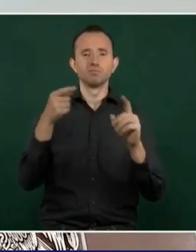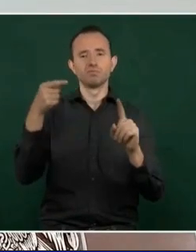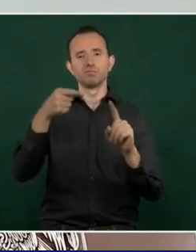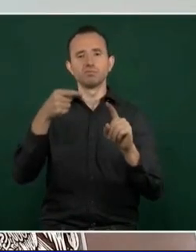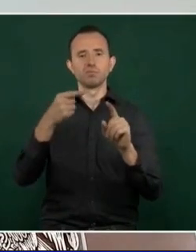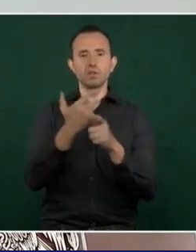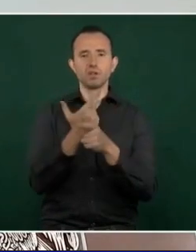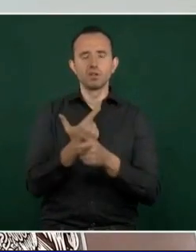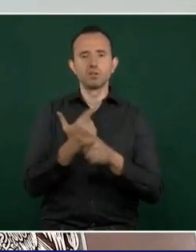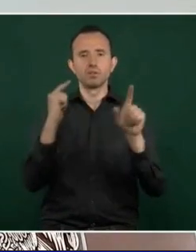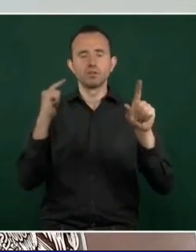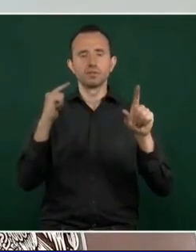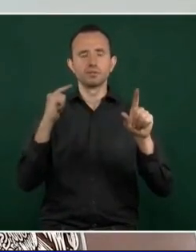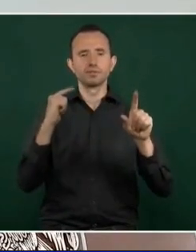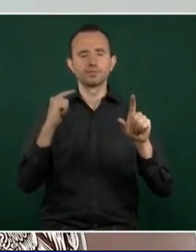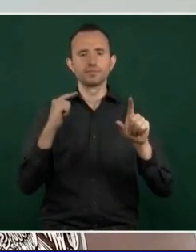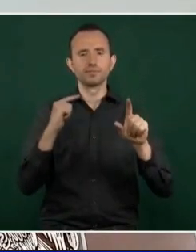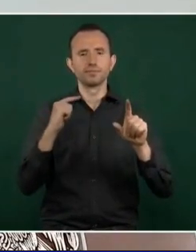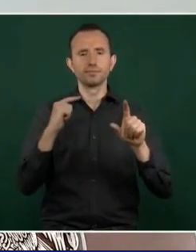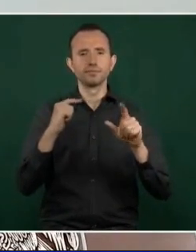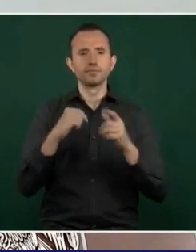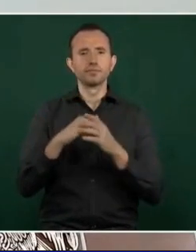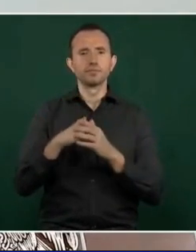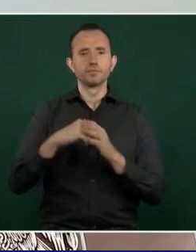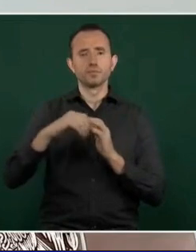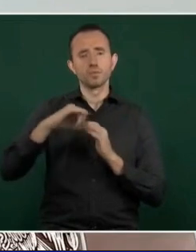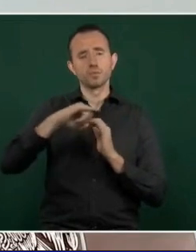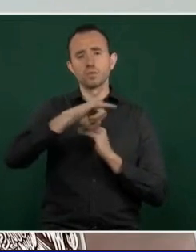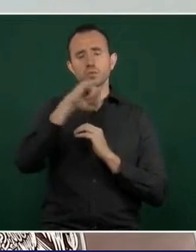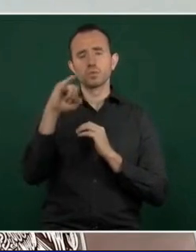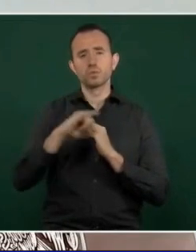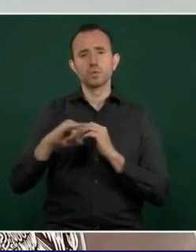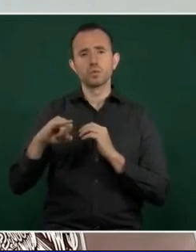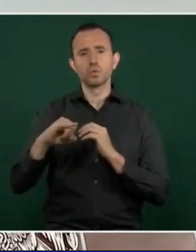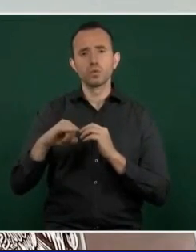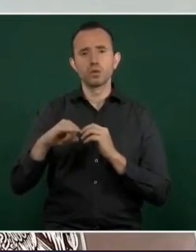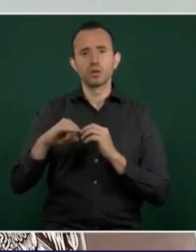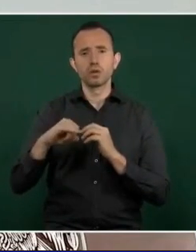Nunca les hemos puesto ninguna condición.